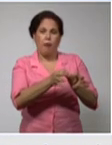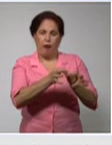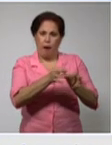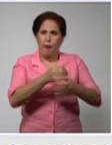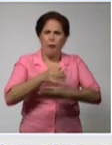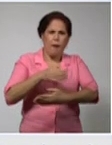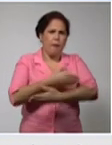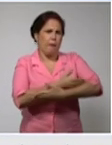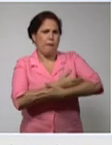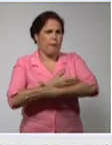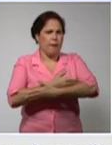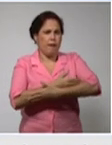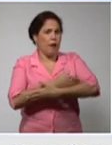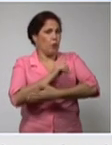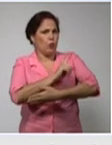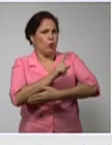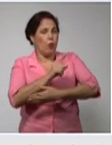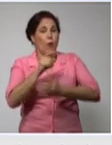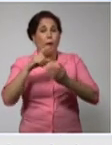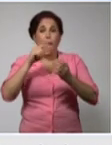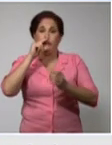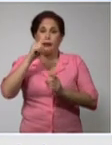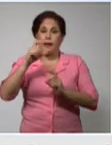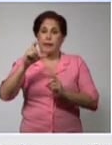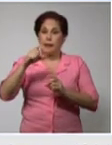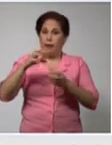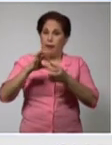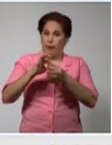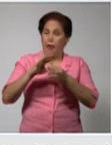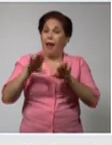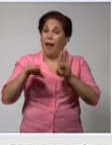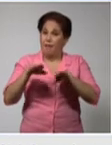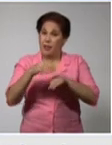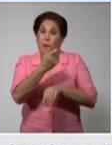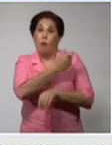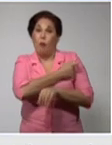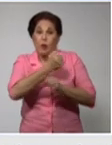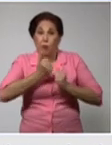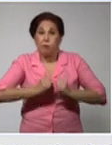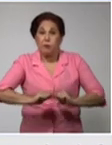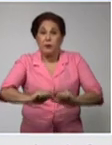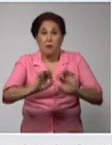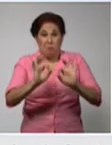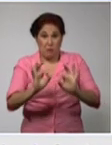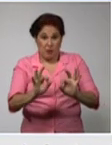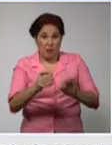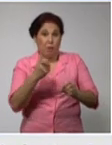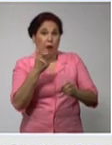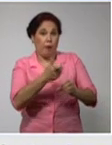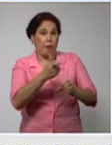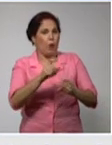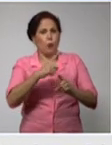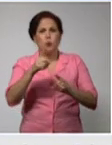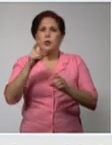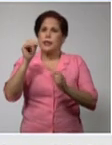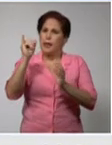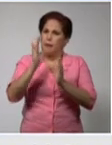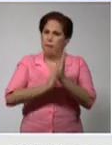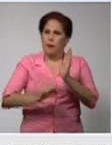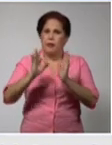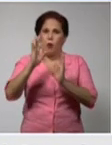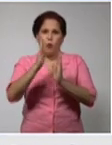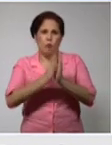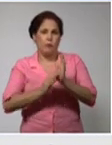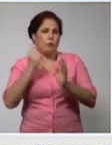se pone excepto el BCG que es contra la tuberculosis que se pone en el momento del nacimiento muchas son a los seis meses a los ocho meses al